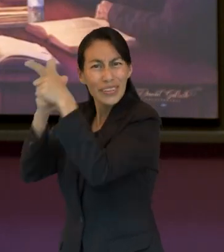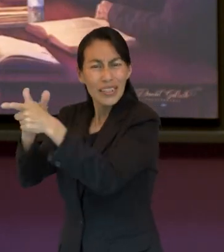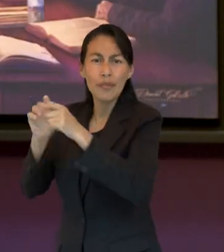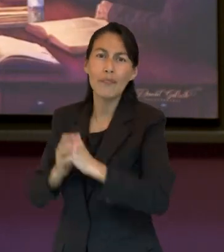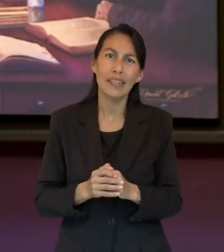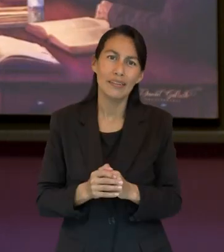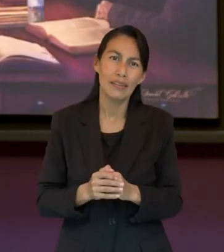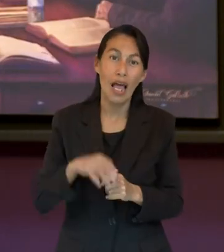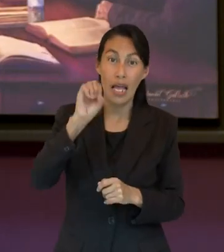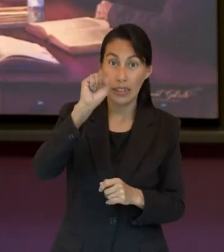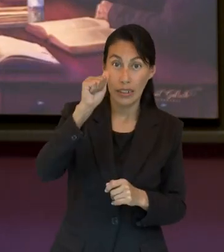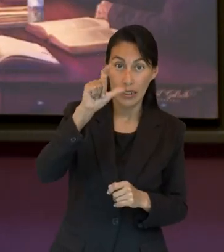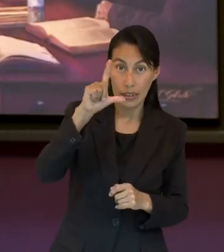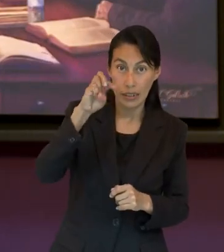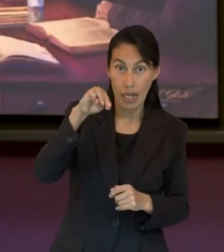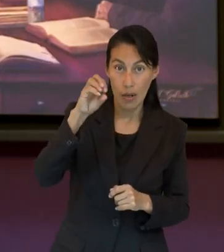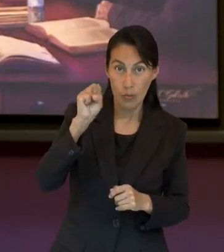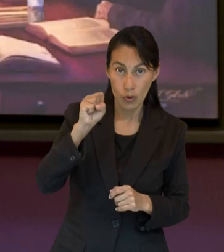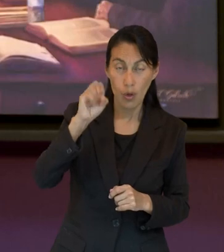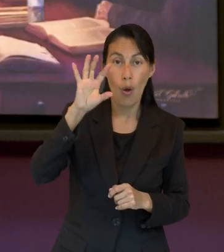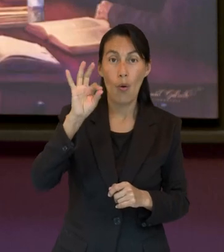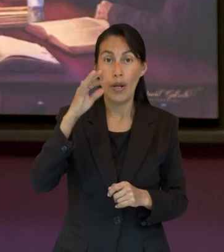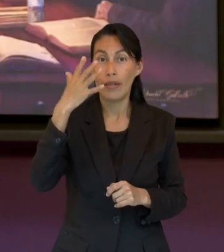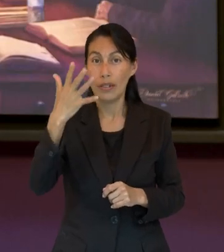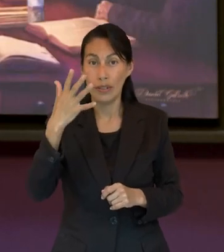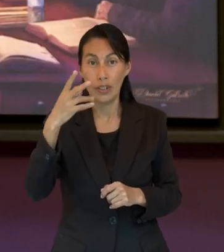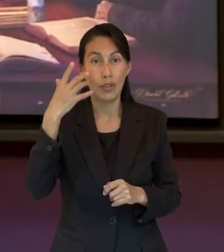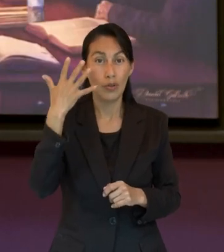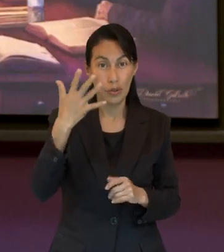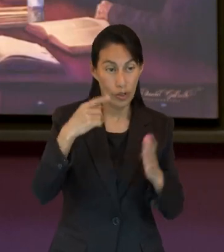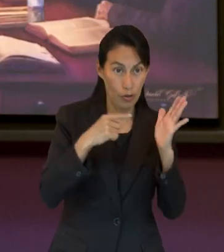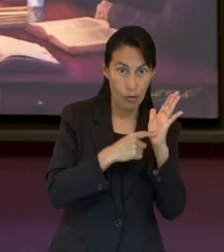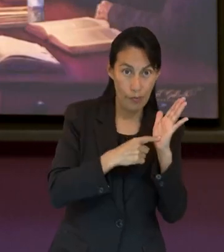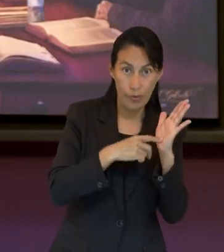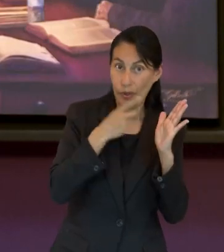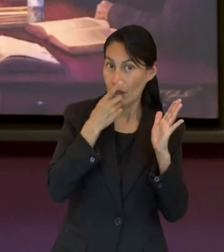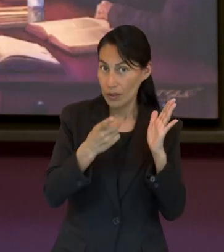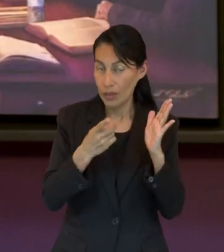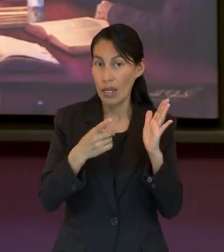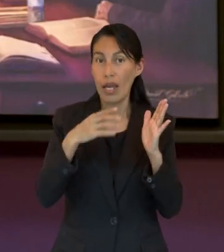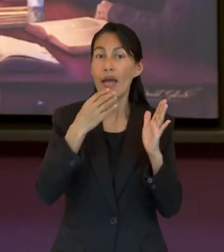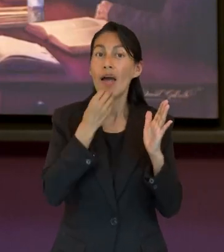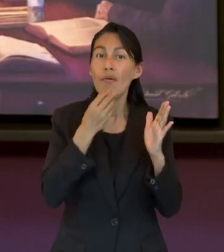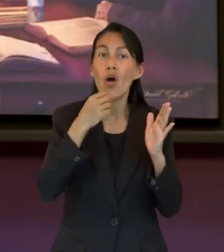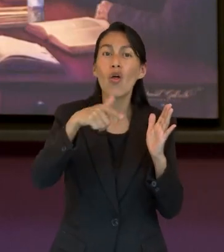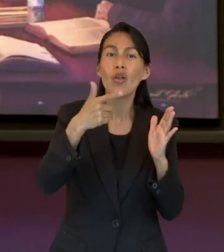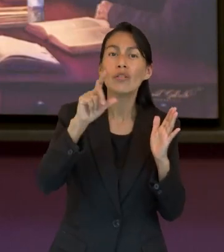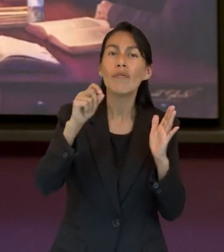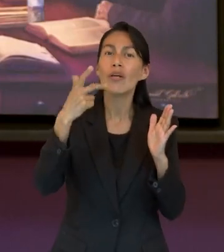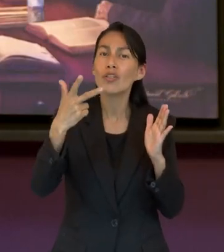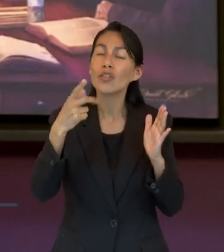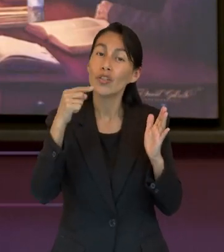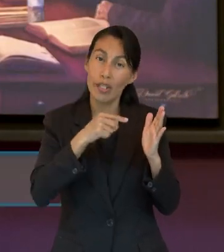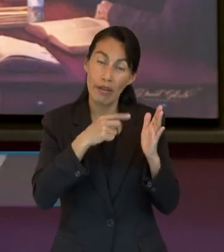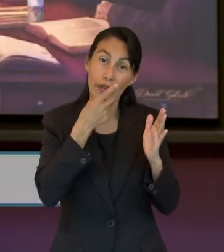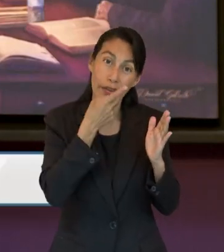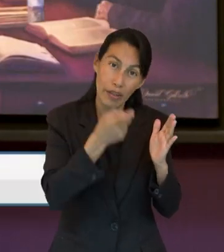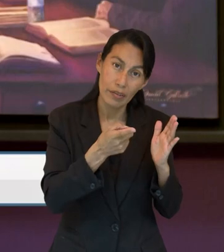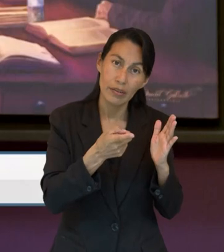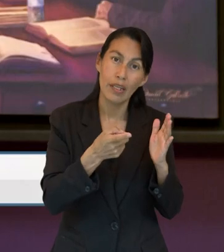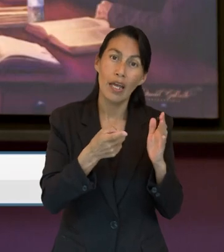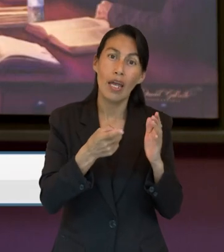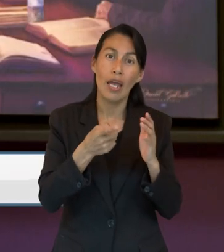dice Salmos 45, 5, 46, 5 y Hebreos 12, 28, donde nos dice que